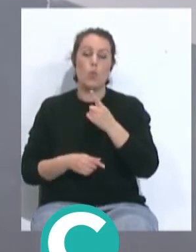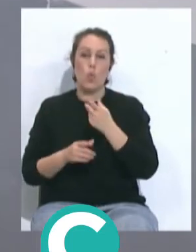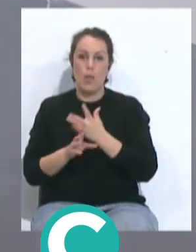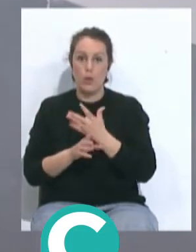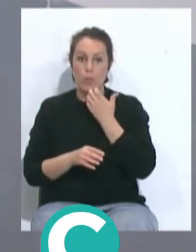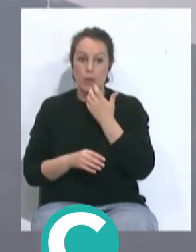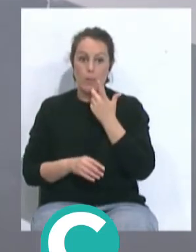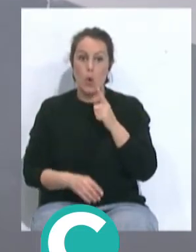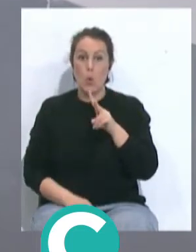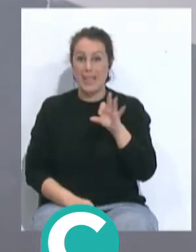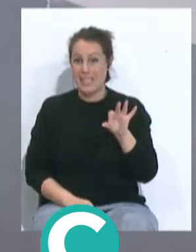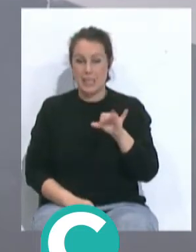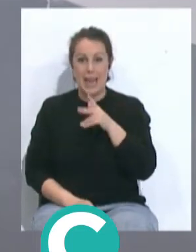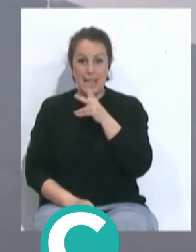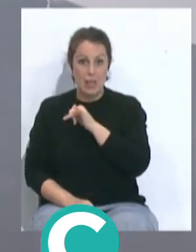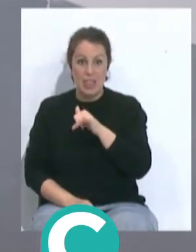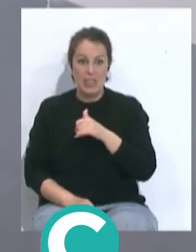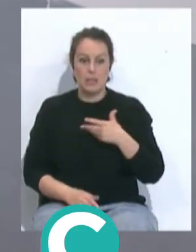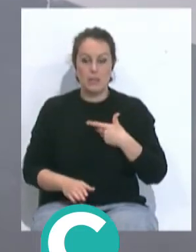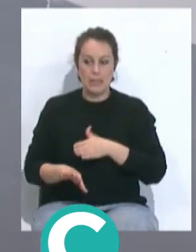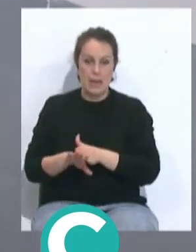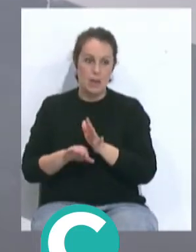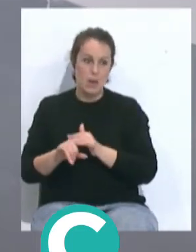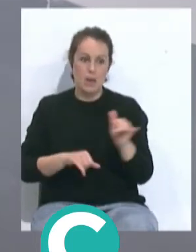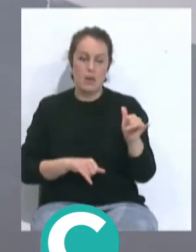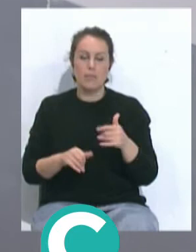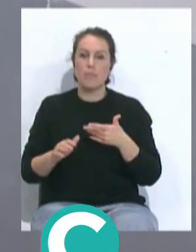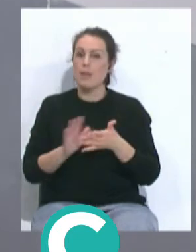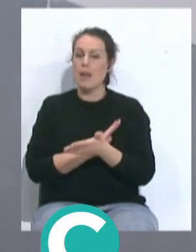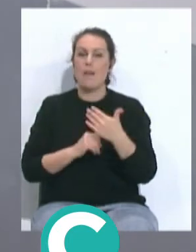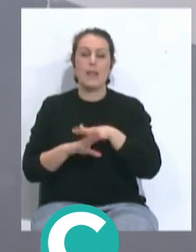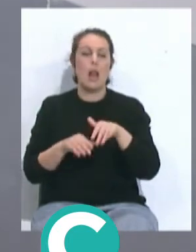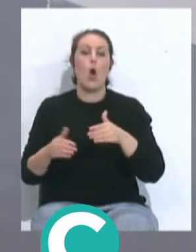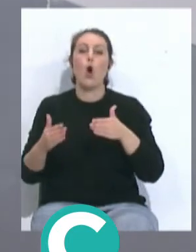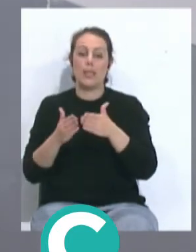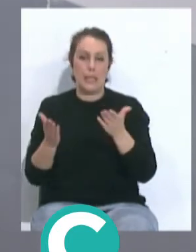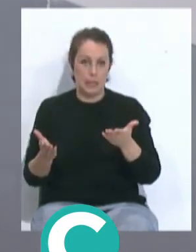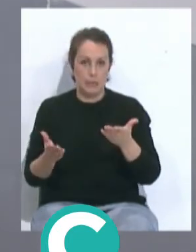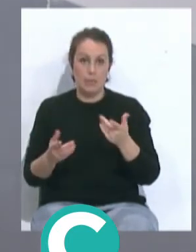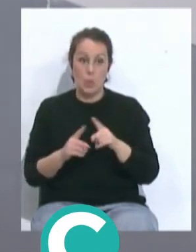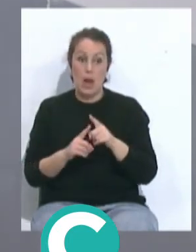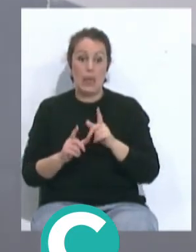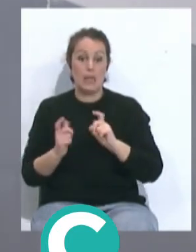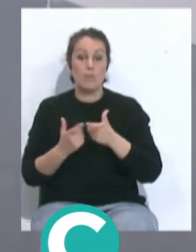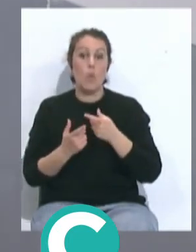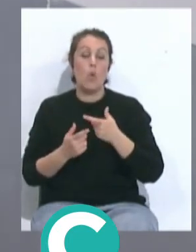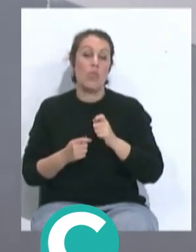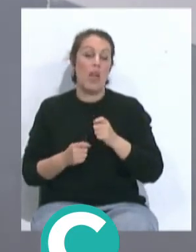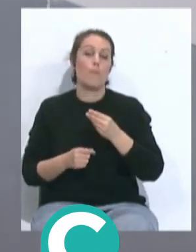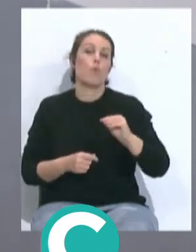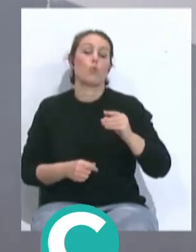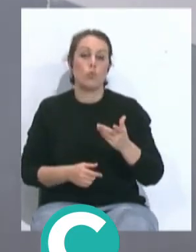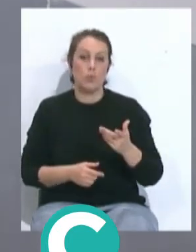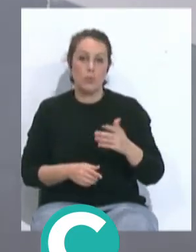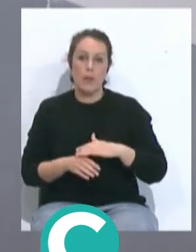como Luis Hernández convierte los saques laterales en corner con lo cual le da un plus también al equipo y a esa posibilidad